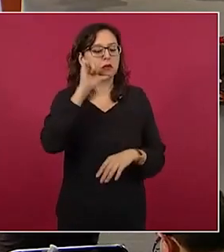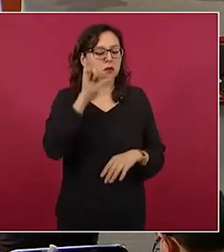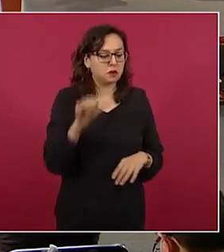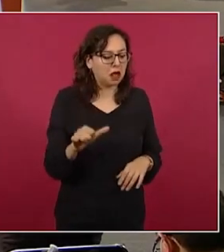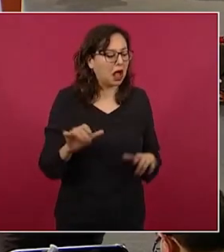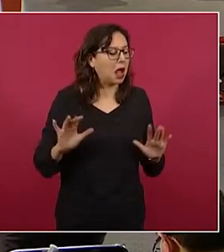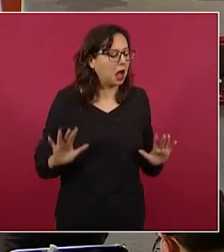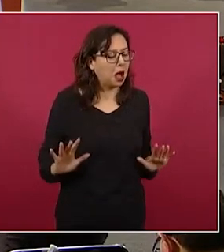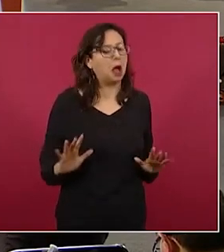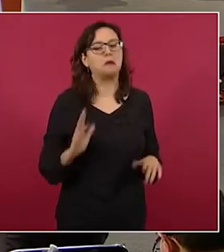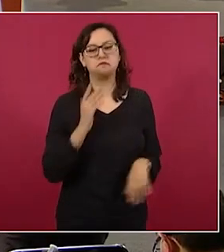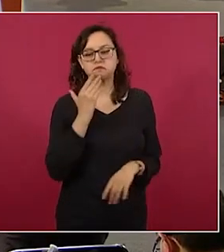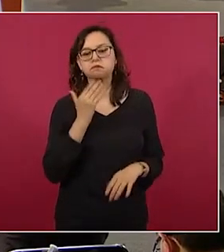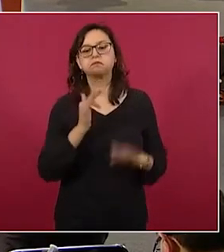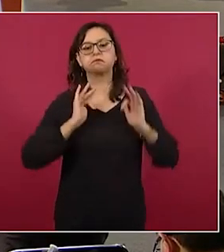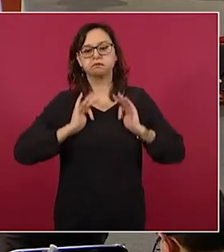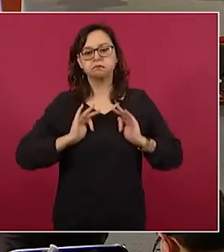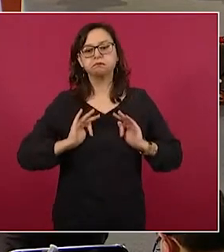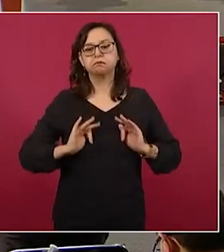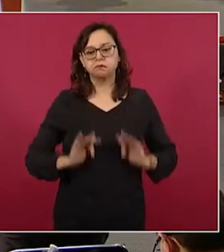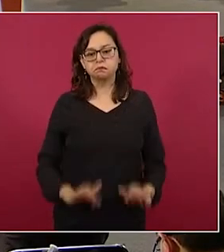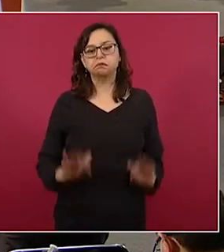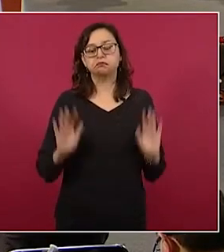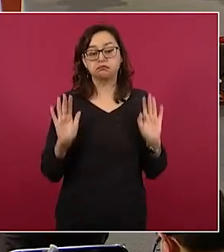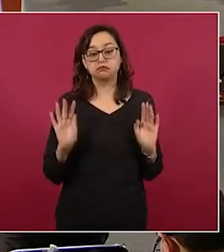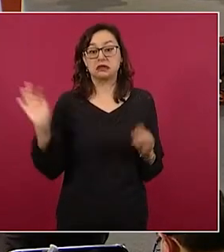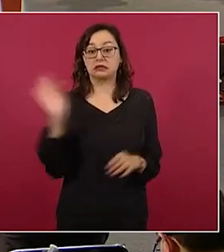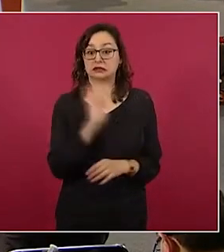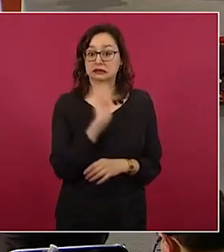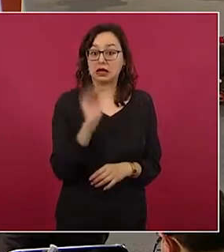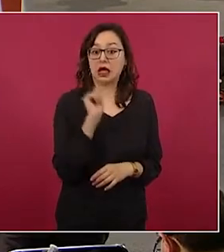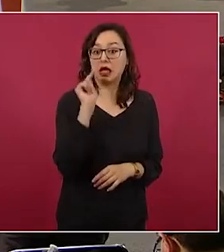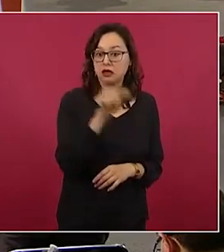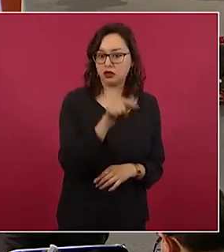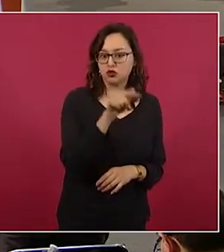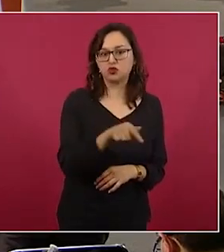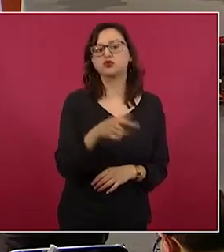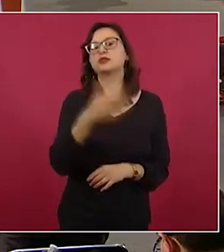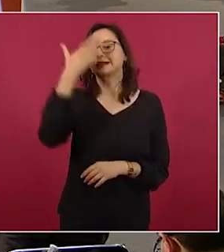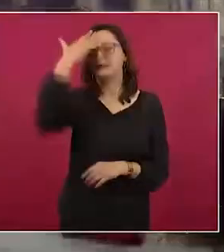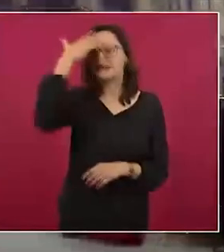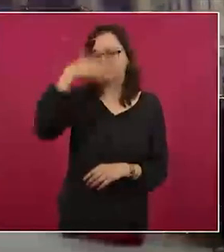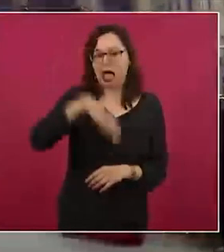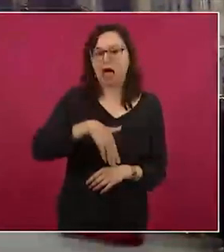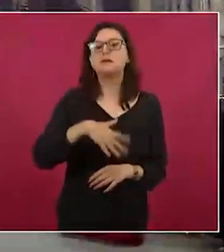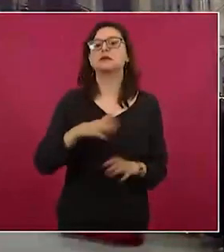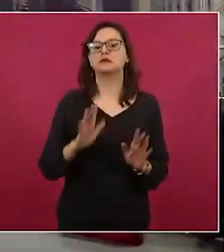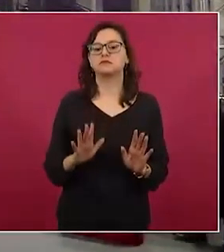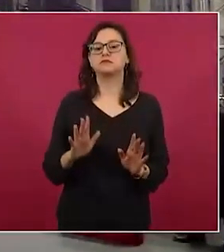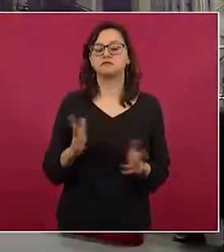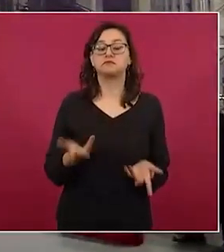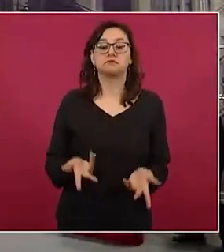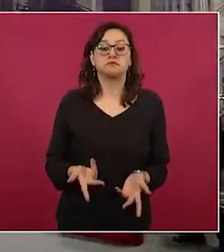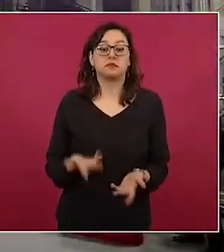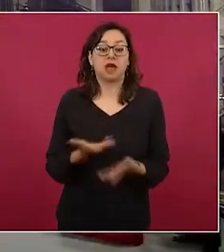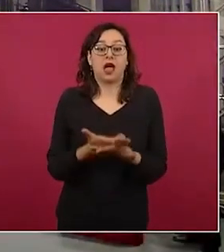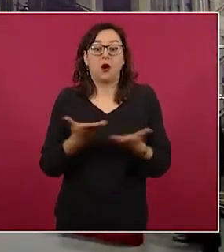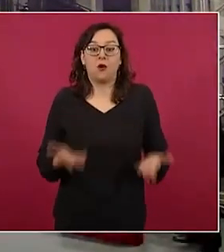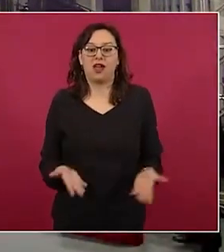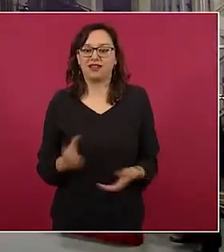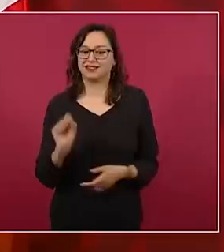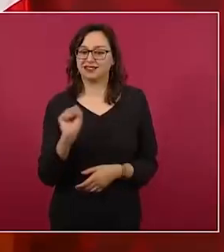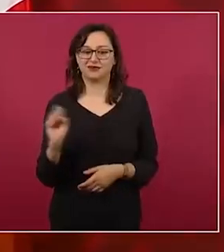o se confiaron y ahora vamos.